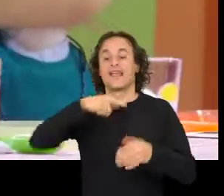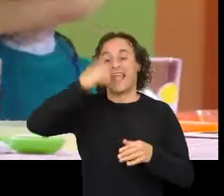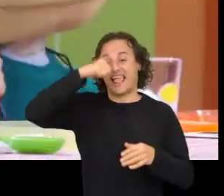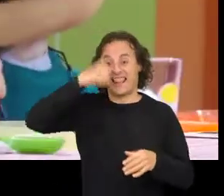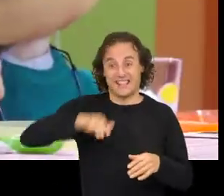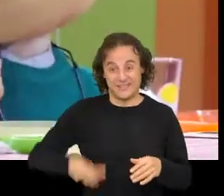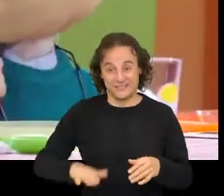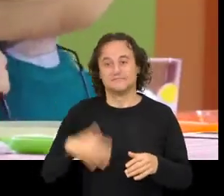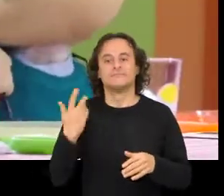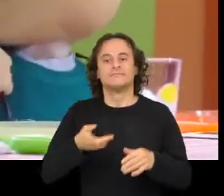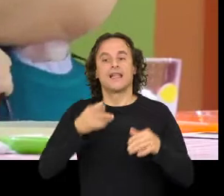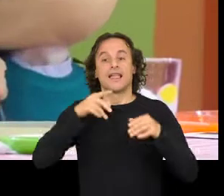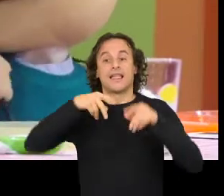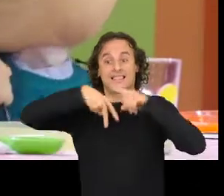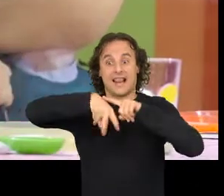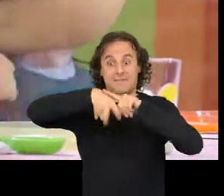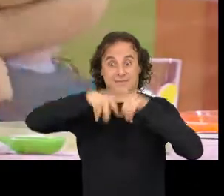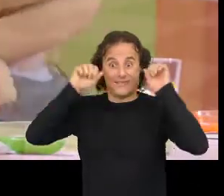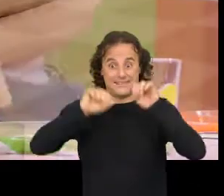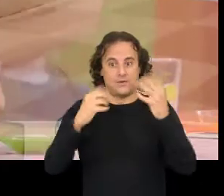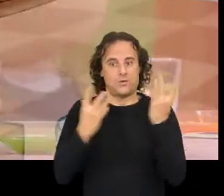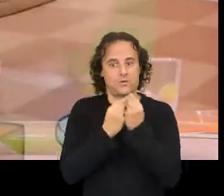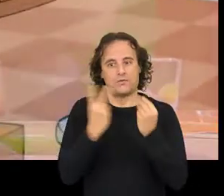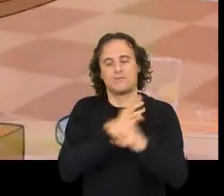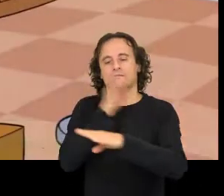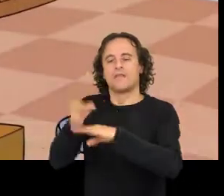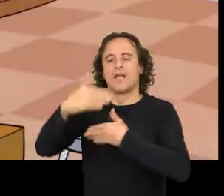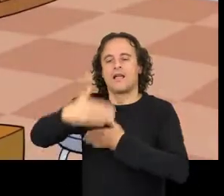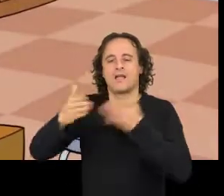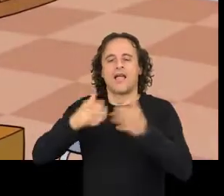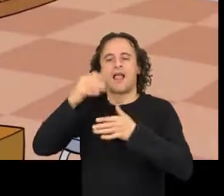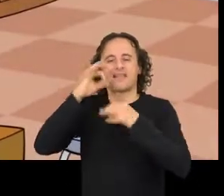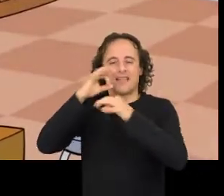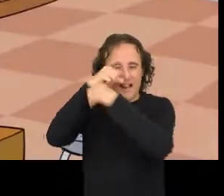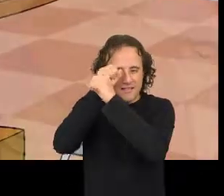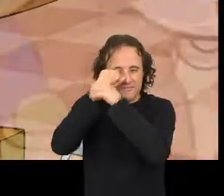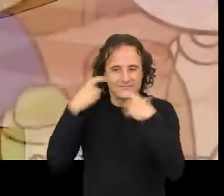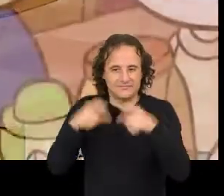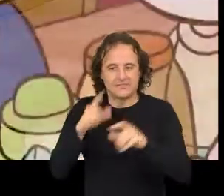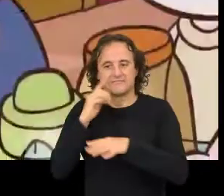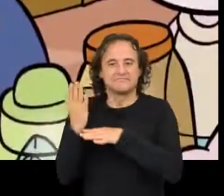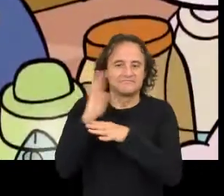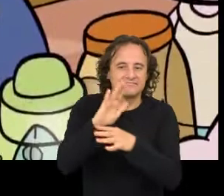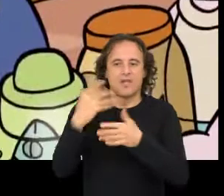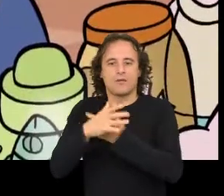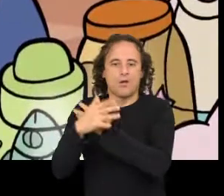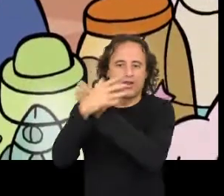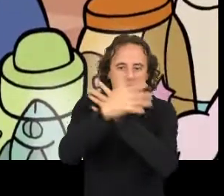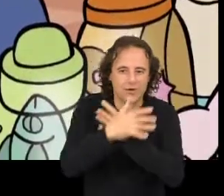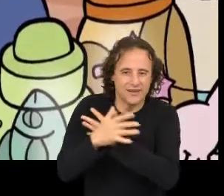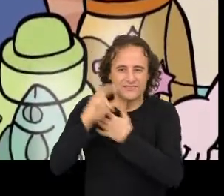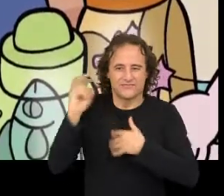O neno neno Levou a trapecista ao laboratorio da escola E mostrou-lle as bolburetas A